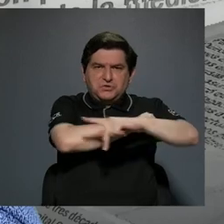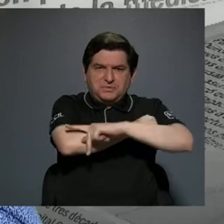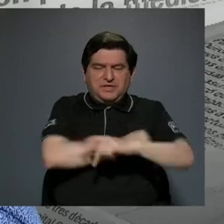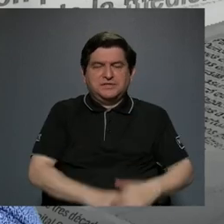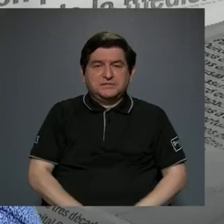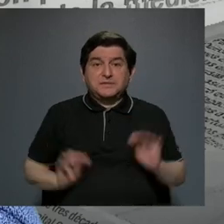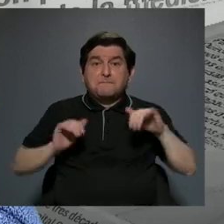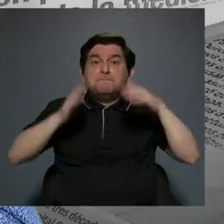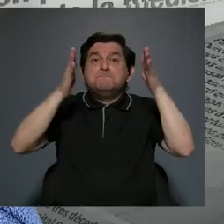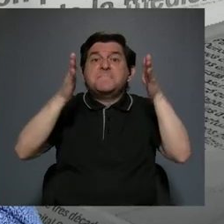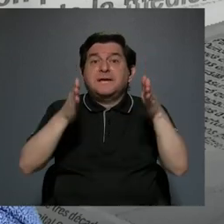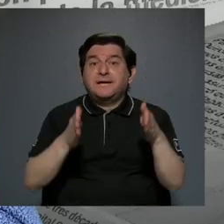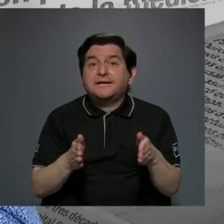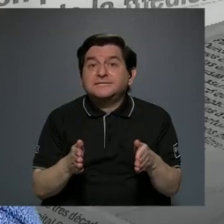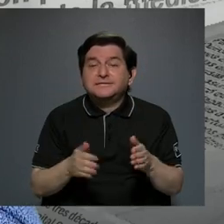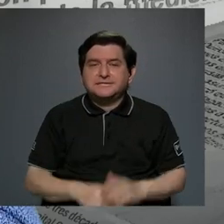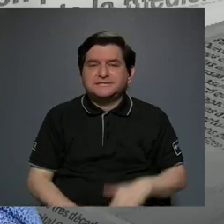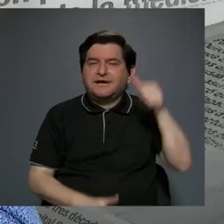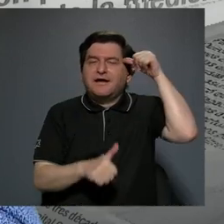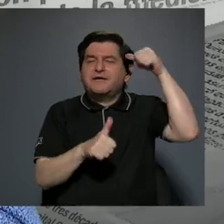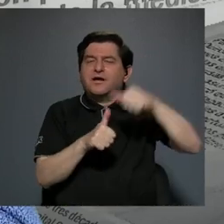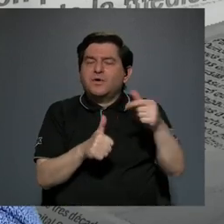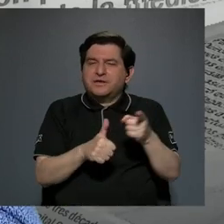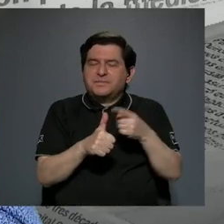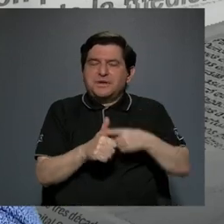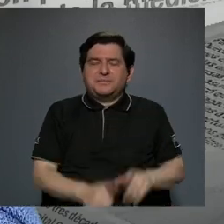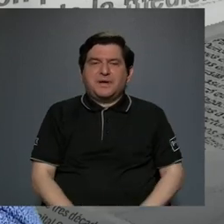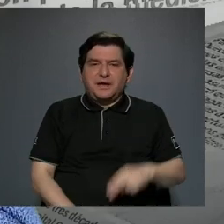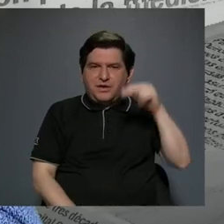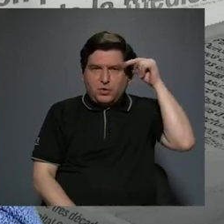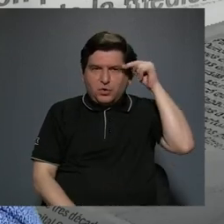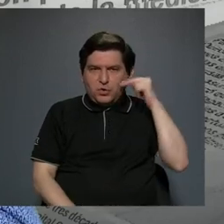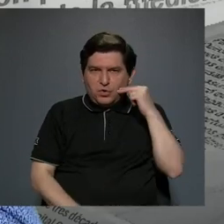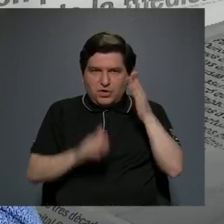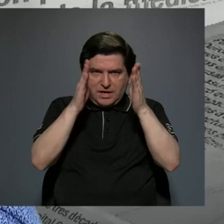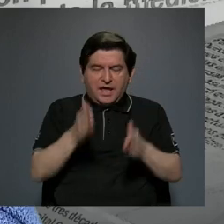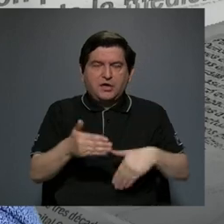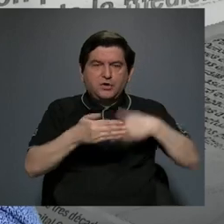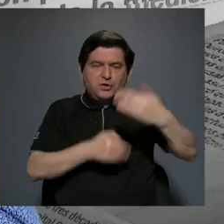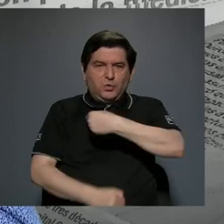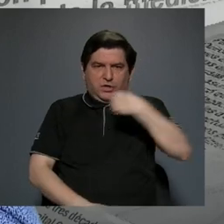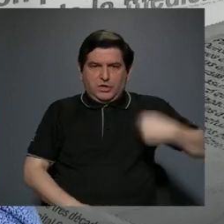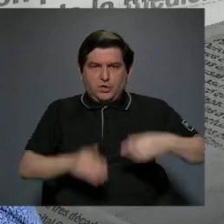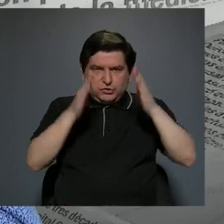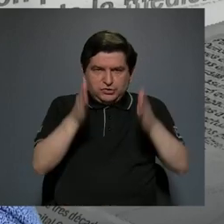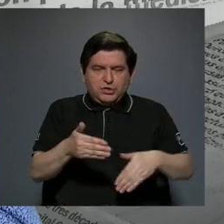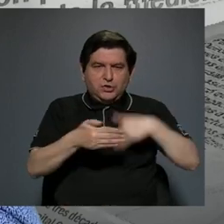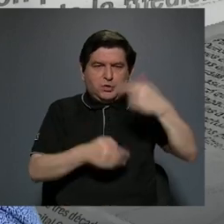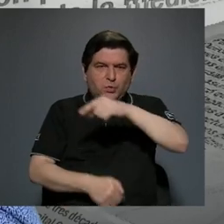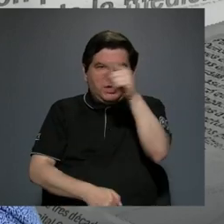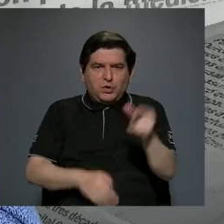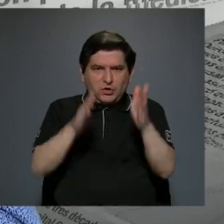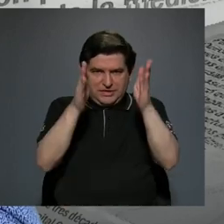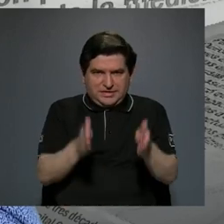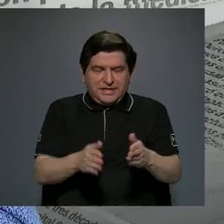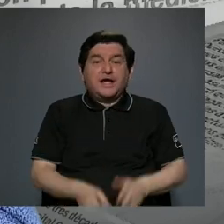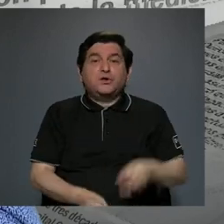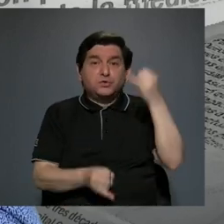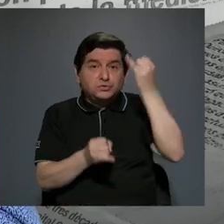migrantes. Acuérdense, primero negros, luego chinos y luego italianos, y por último